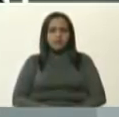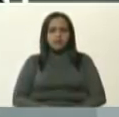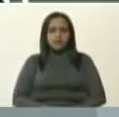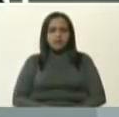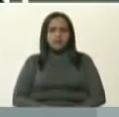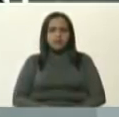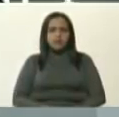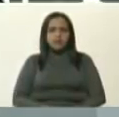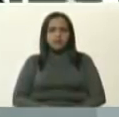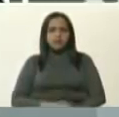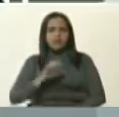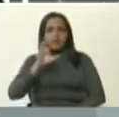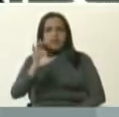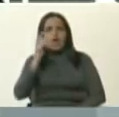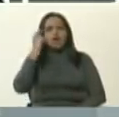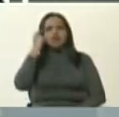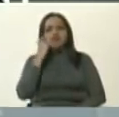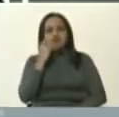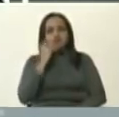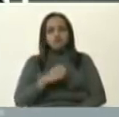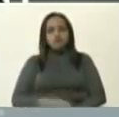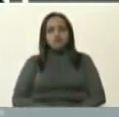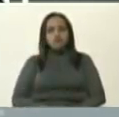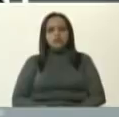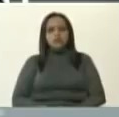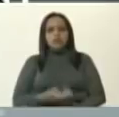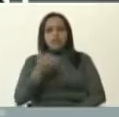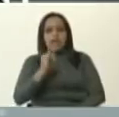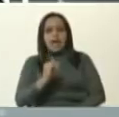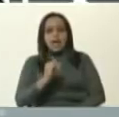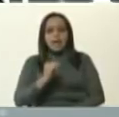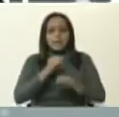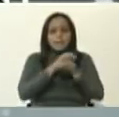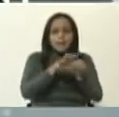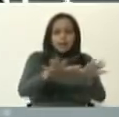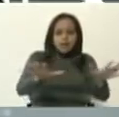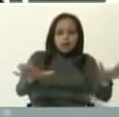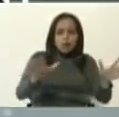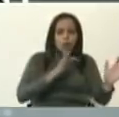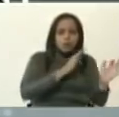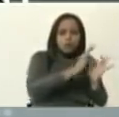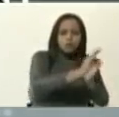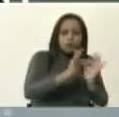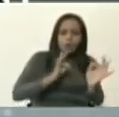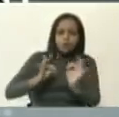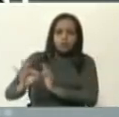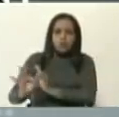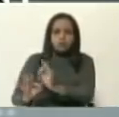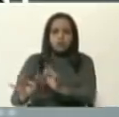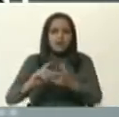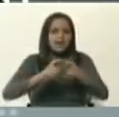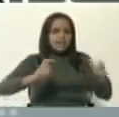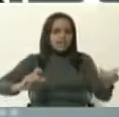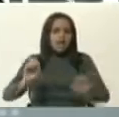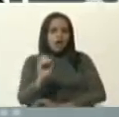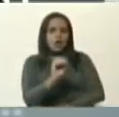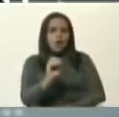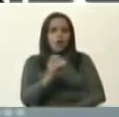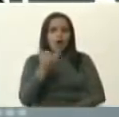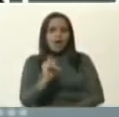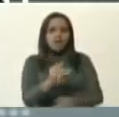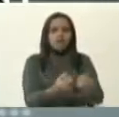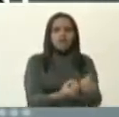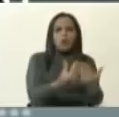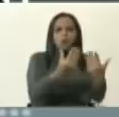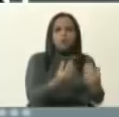el estado Sucre, donde o está el virus en circulación general o hay focos